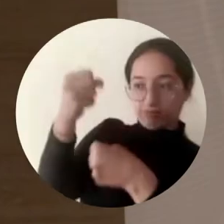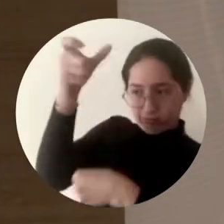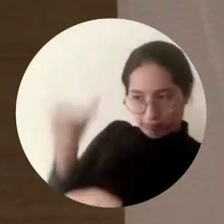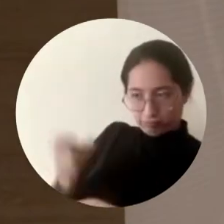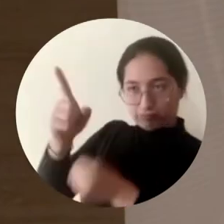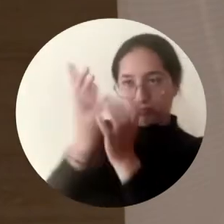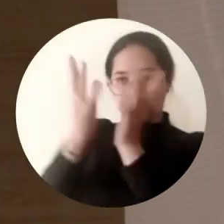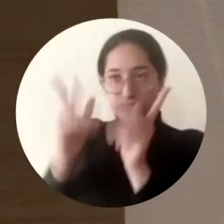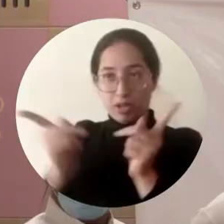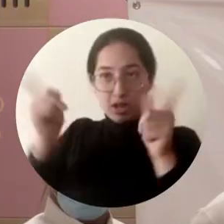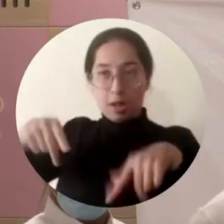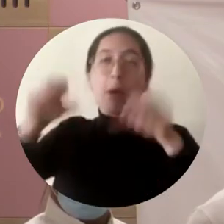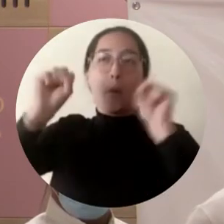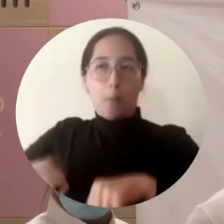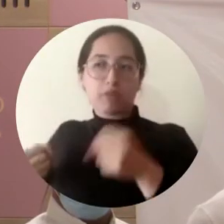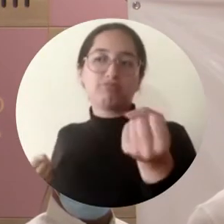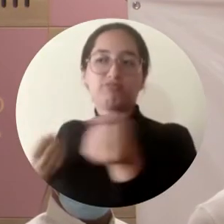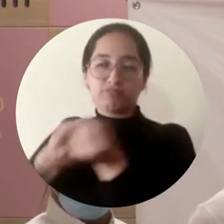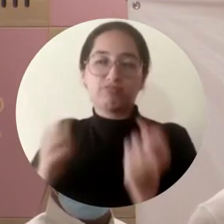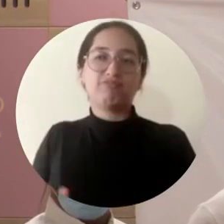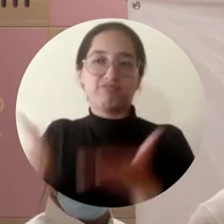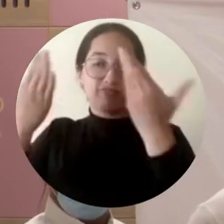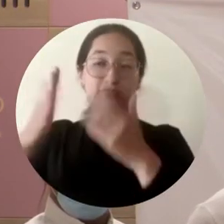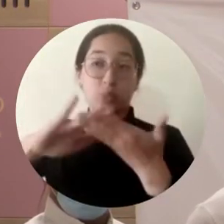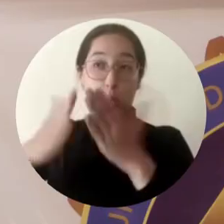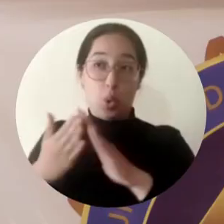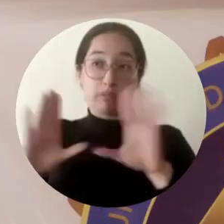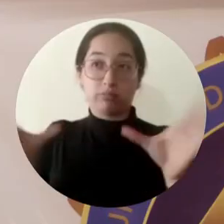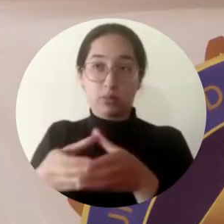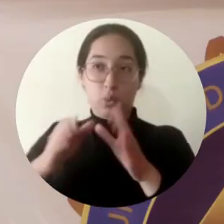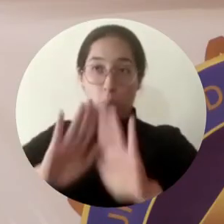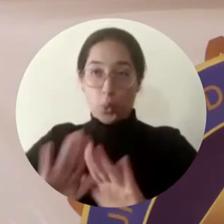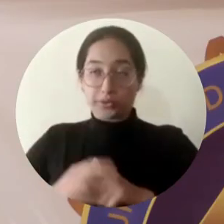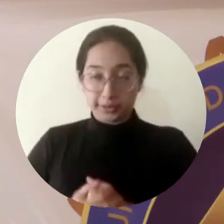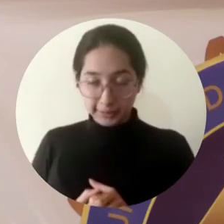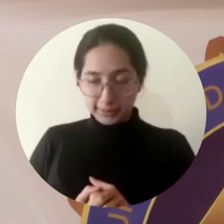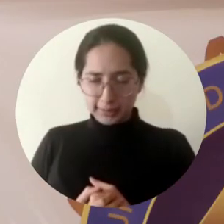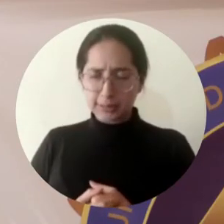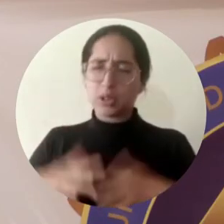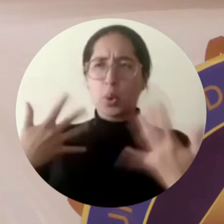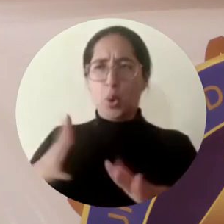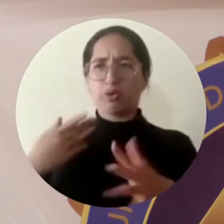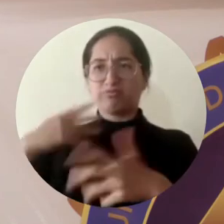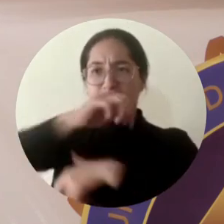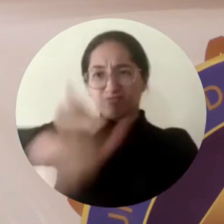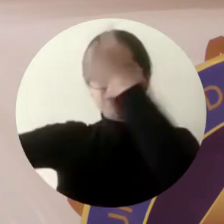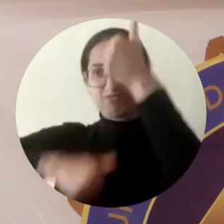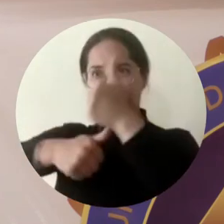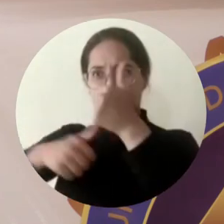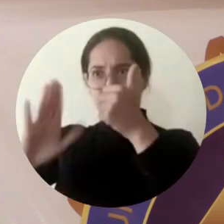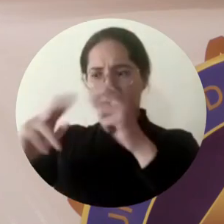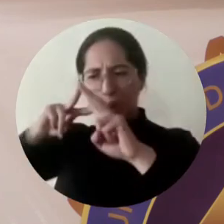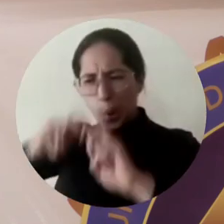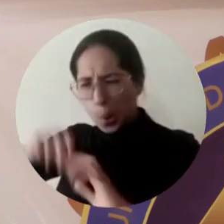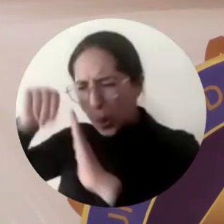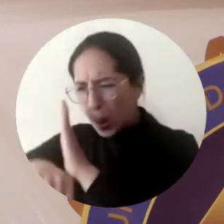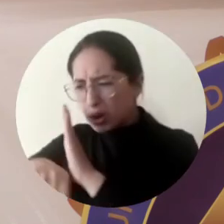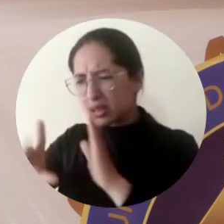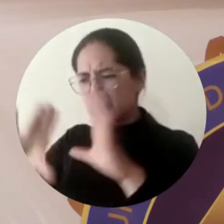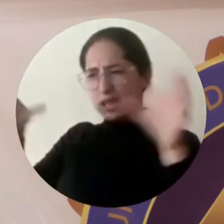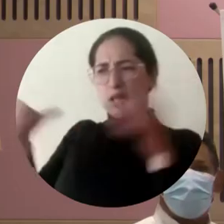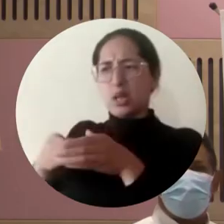puede ayudar a todas las personas de esa comunidad. Le damos gracias a la Vicerrectoría de Investigación